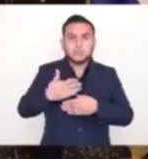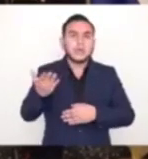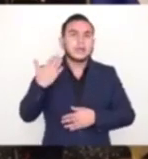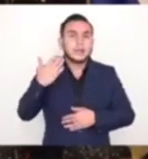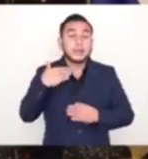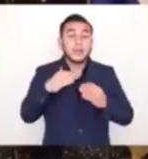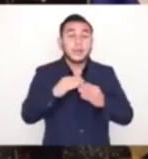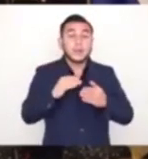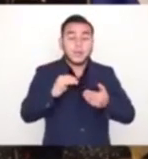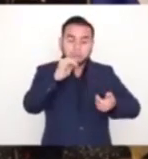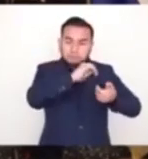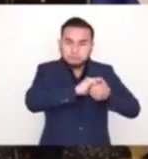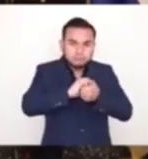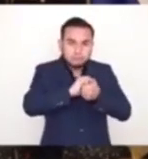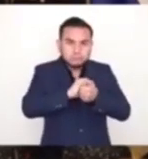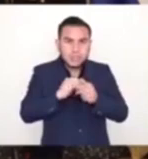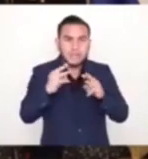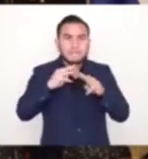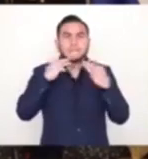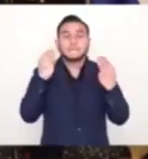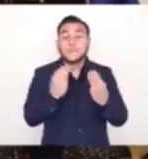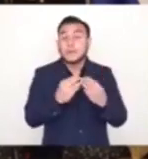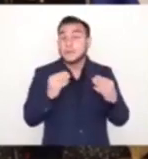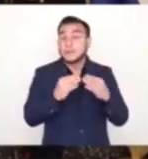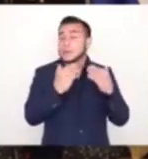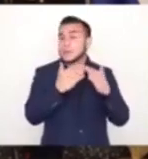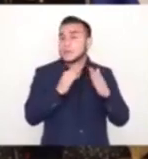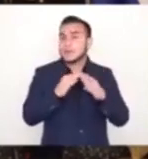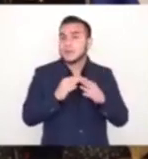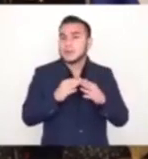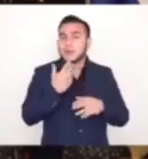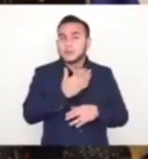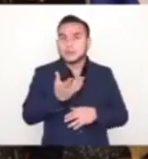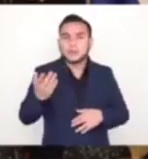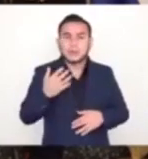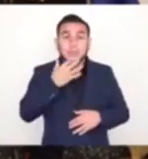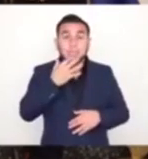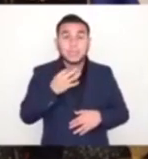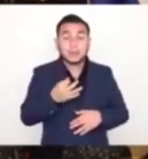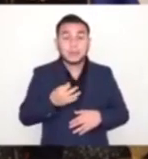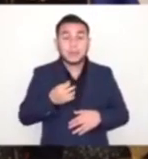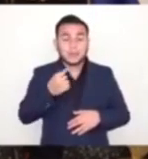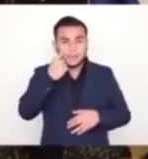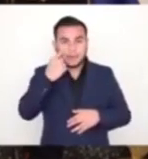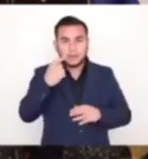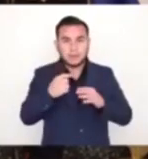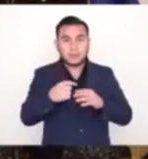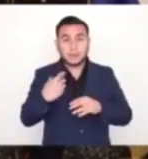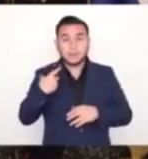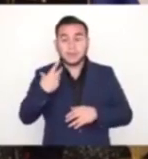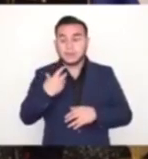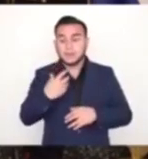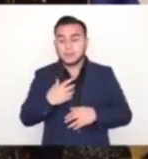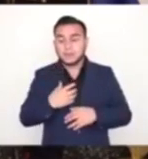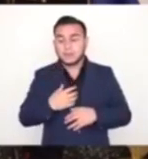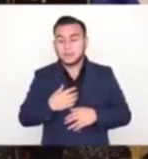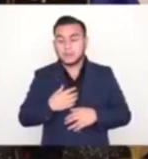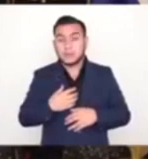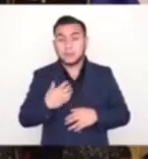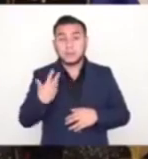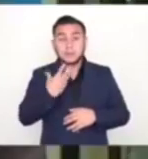las pandillas y por otro montón de delitos, transferencias al SPA, etc. ¿Tienen la imagen de la...? Ah, perdón.